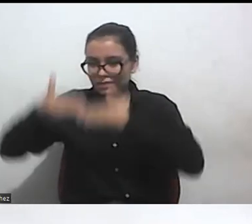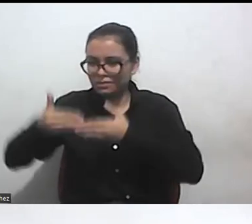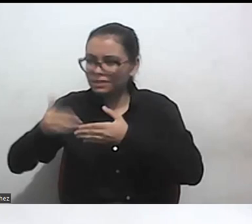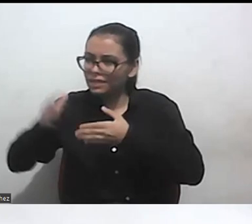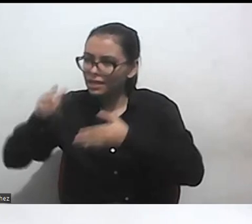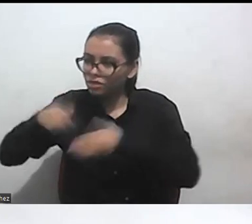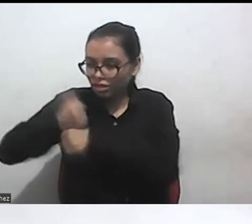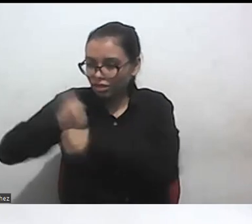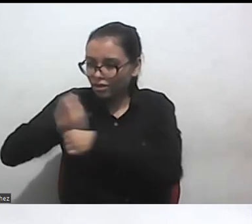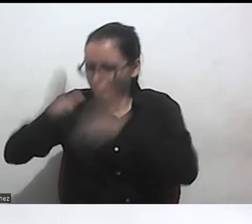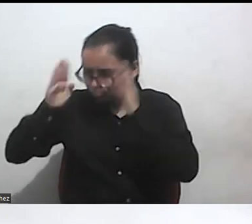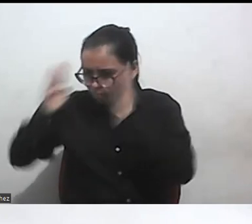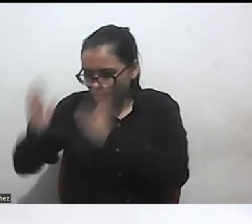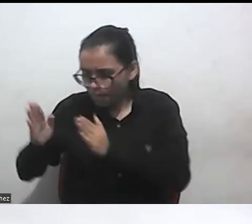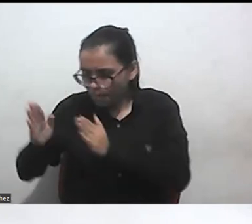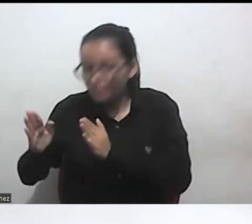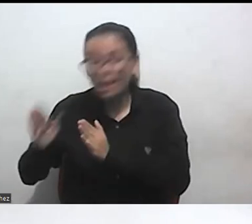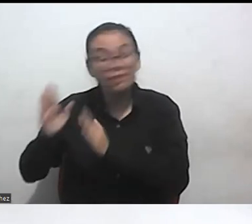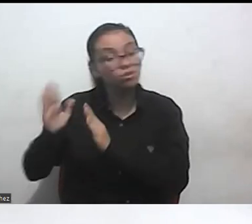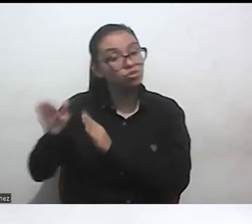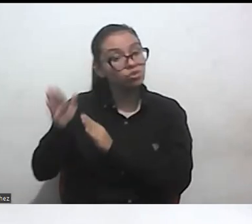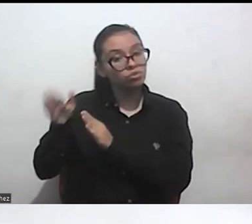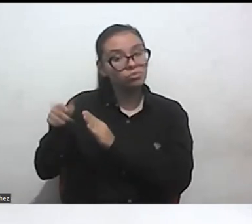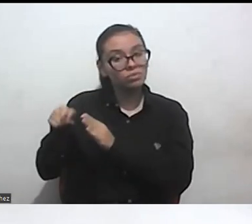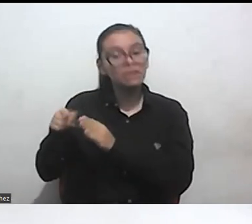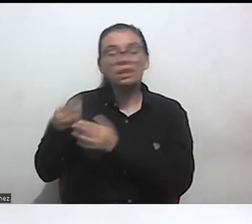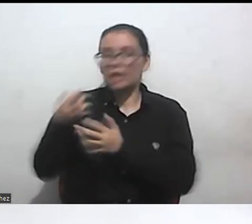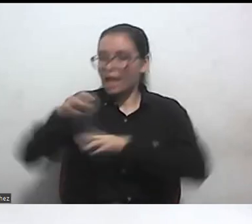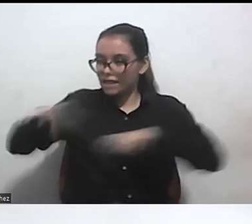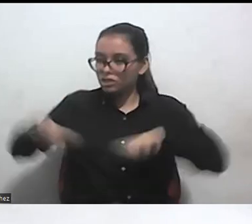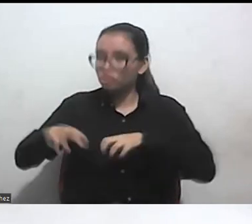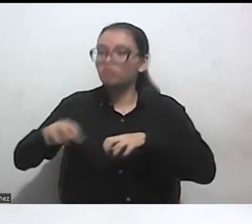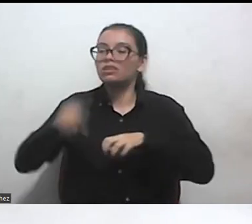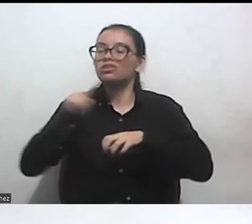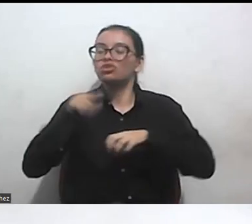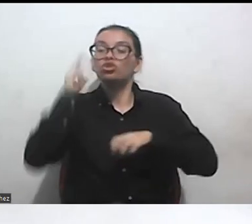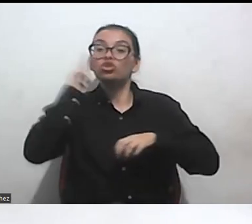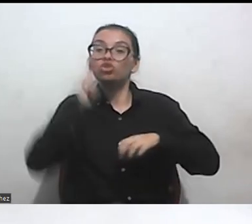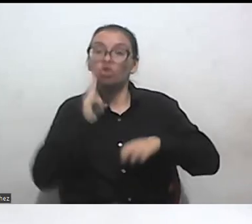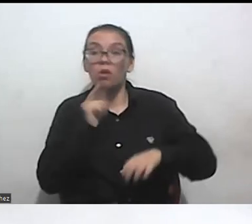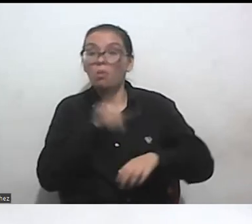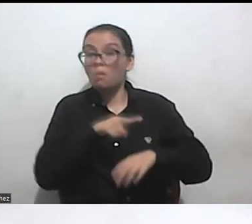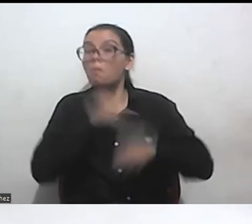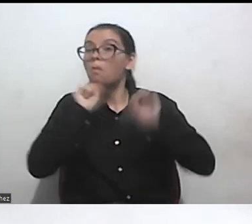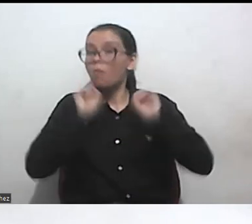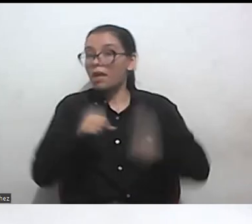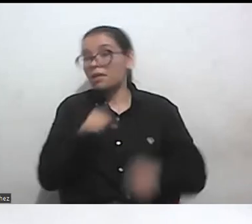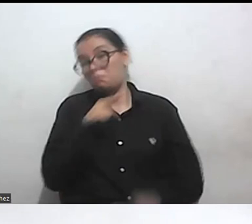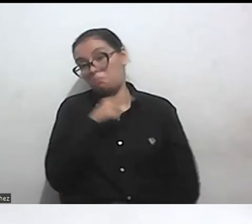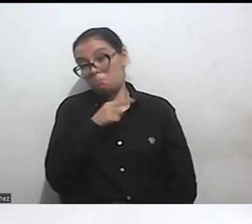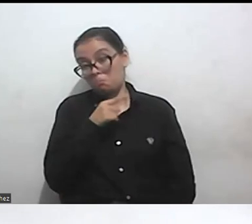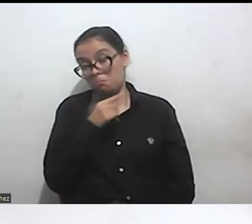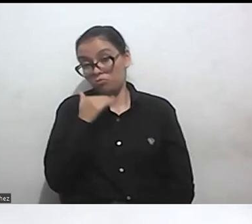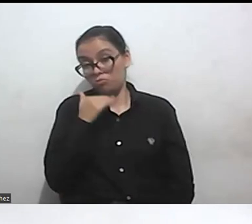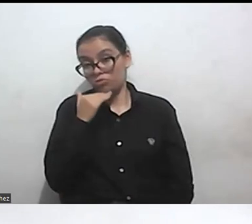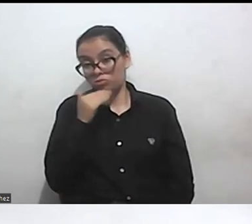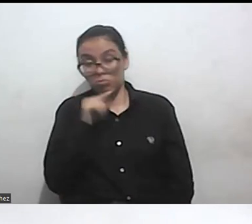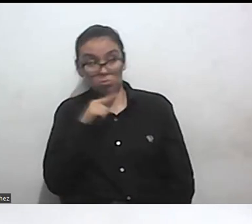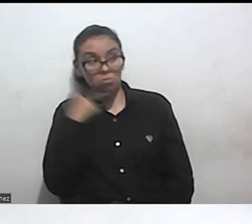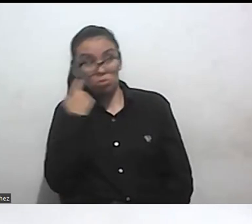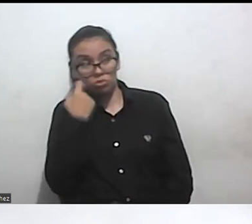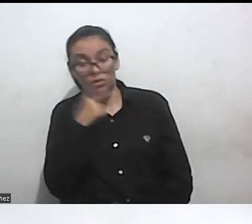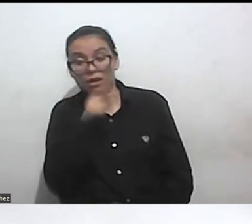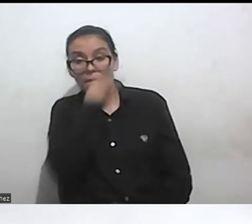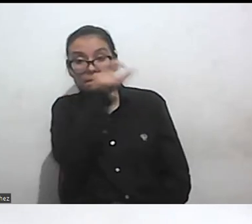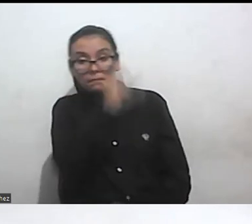afrocolombianos y que tienen unas acciones concretas en Chocó entonces buscaría el contacto de